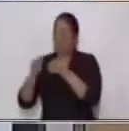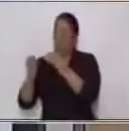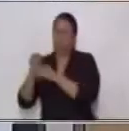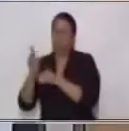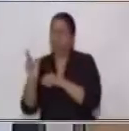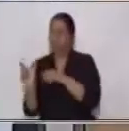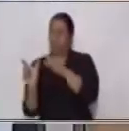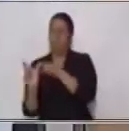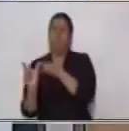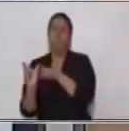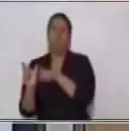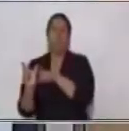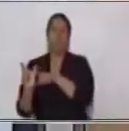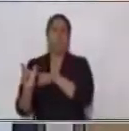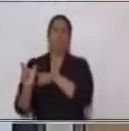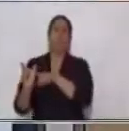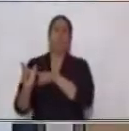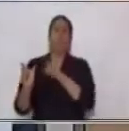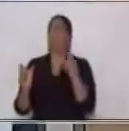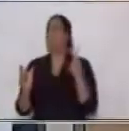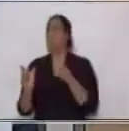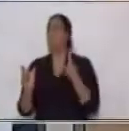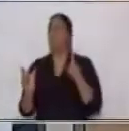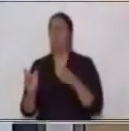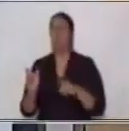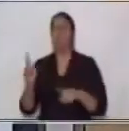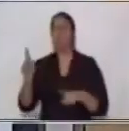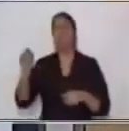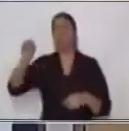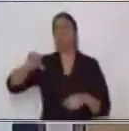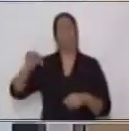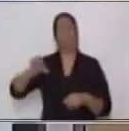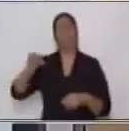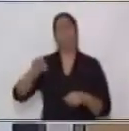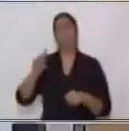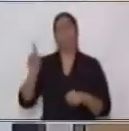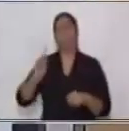agua de la fuente bebe el gato esto es incorrecto